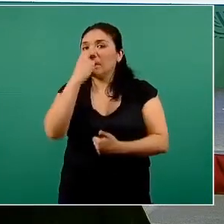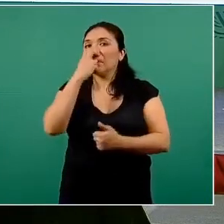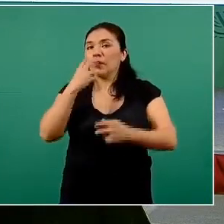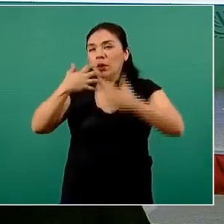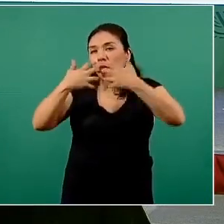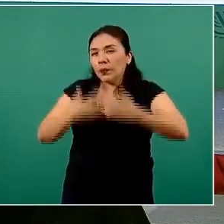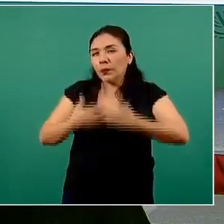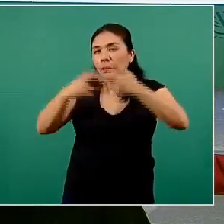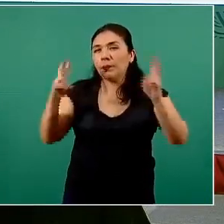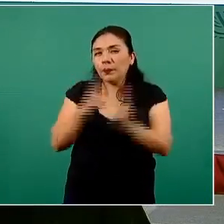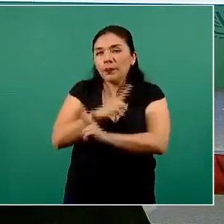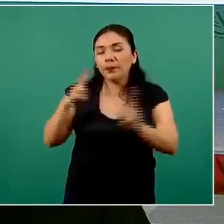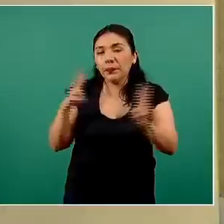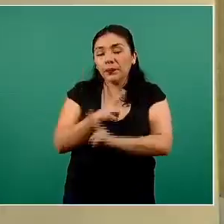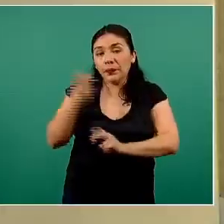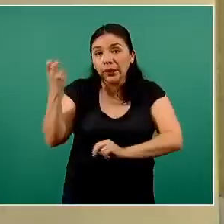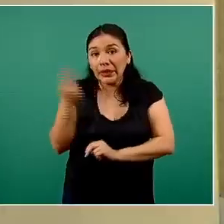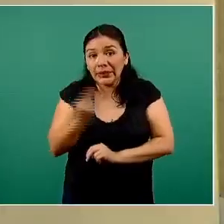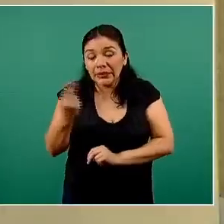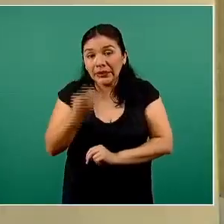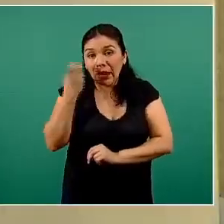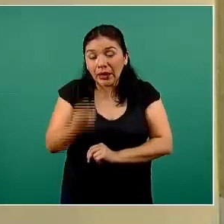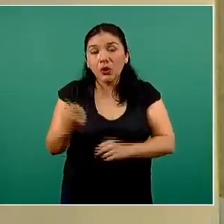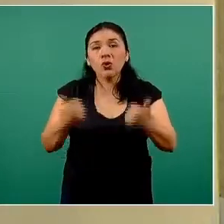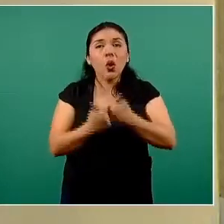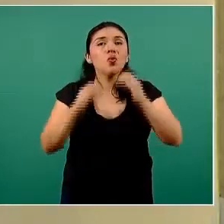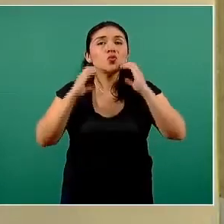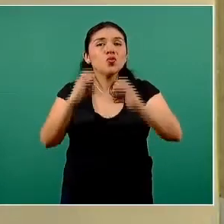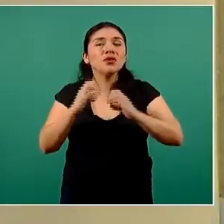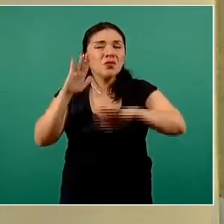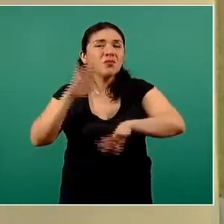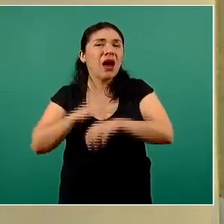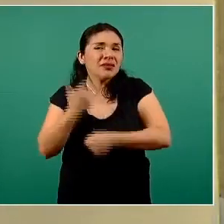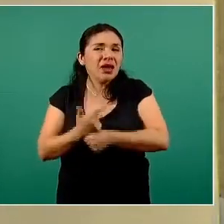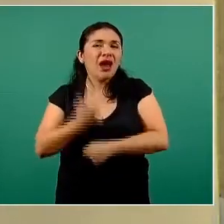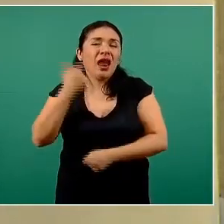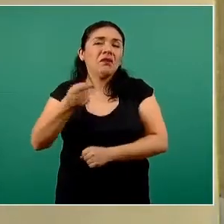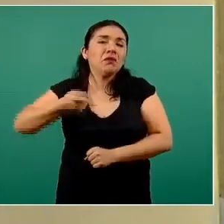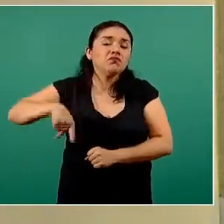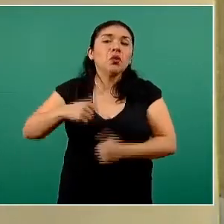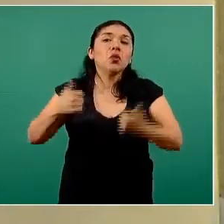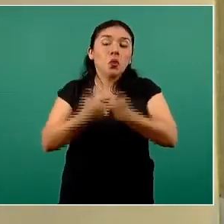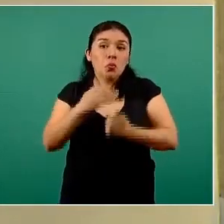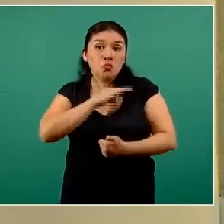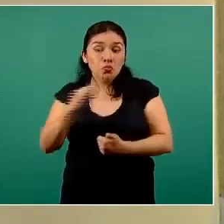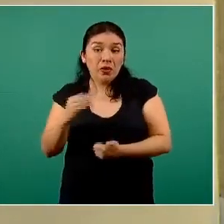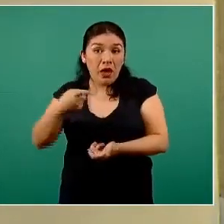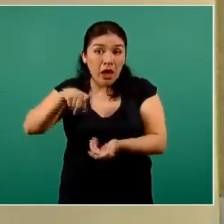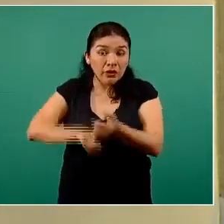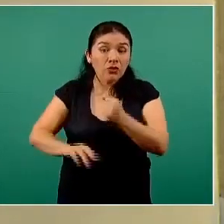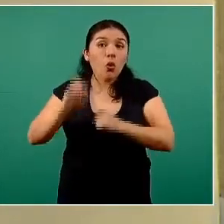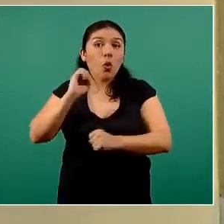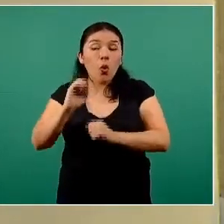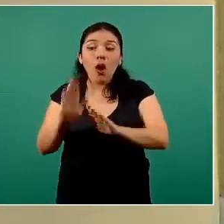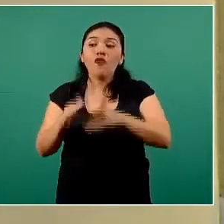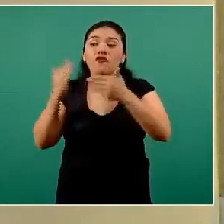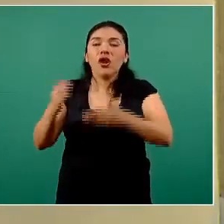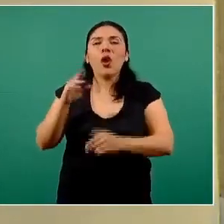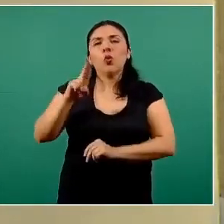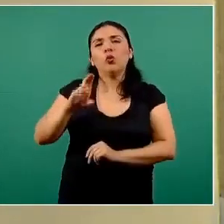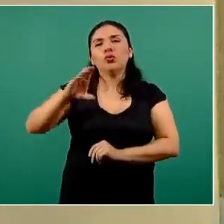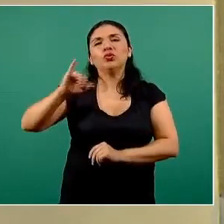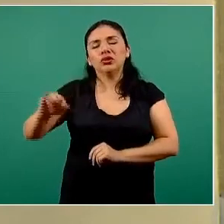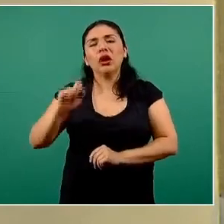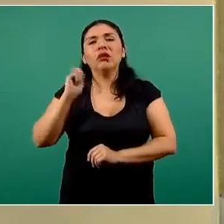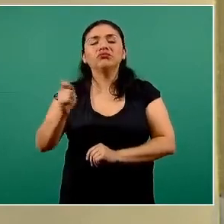mecánico, un respirador mecánico y cuidados críticos que pueden estar dentro o fuera de una unidad de terapia intensiva